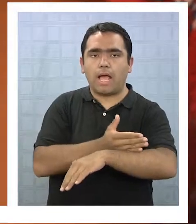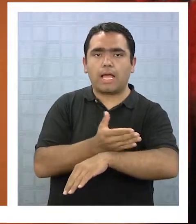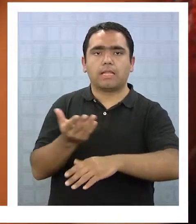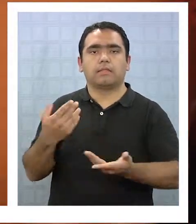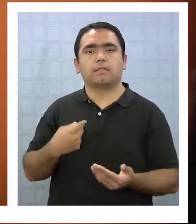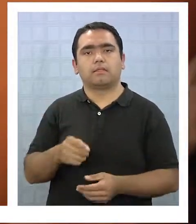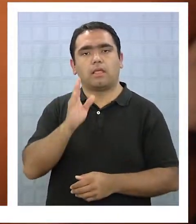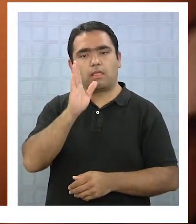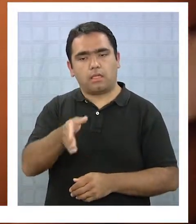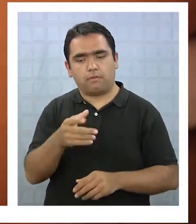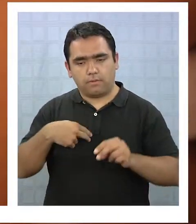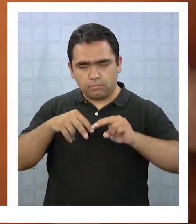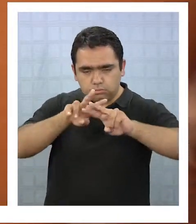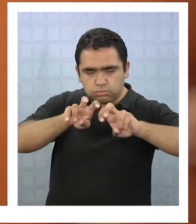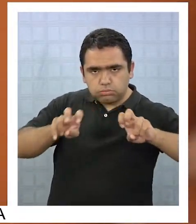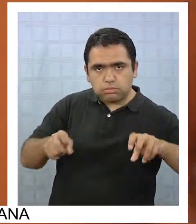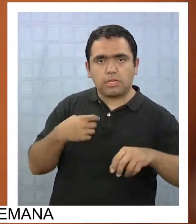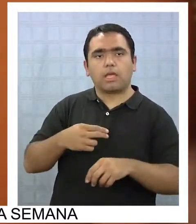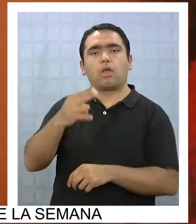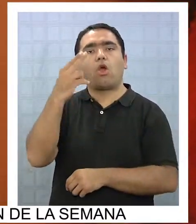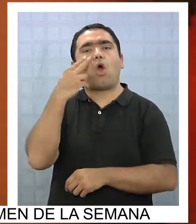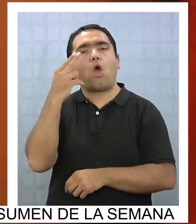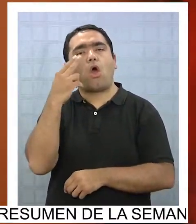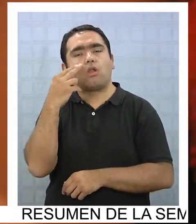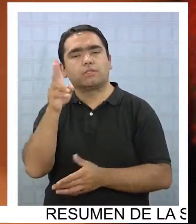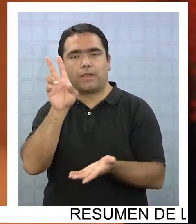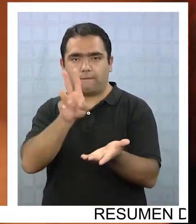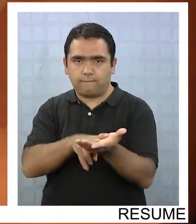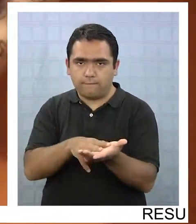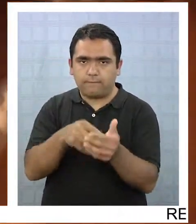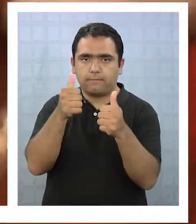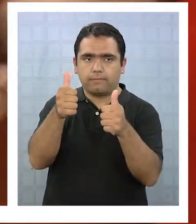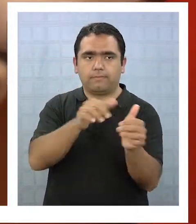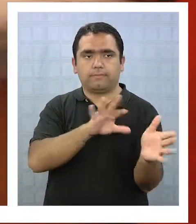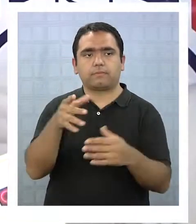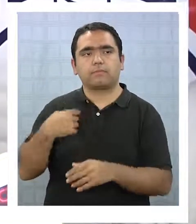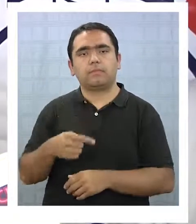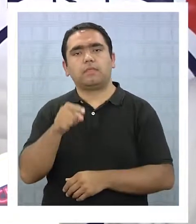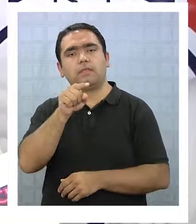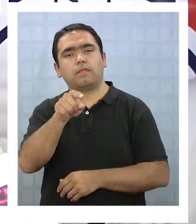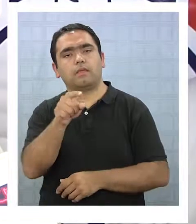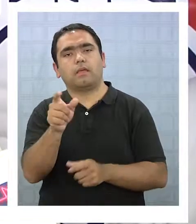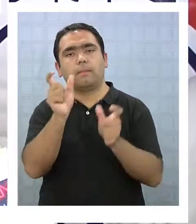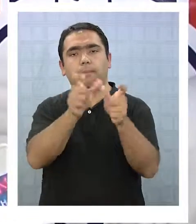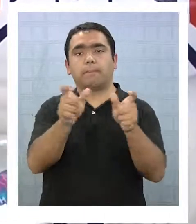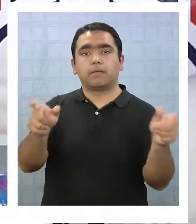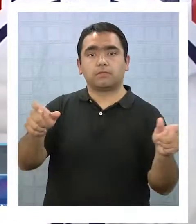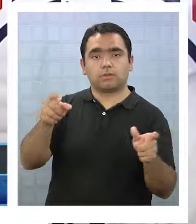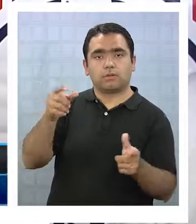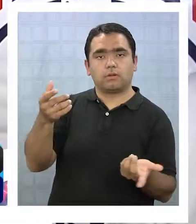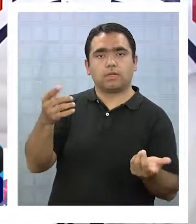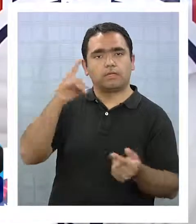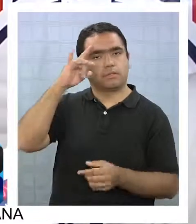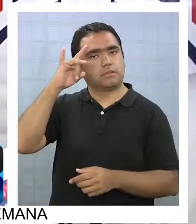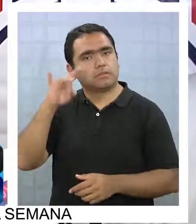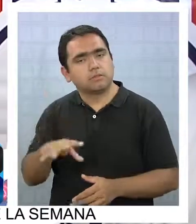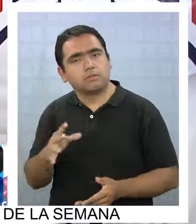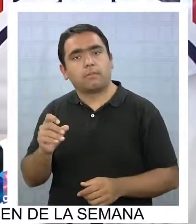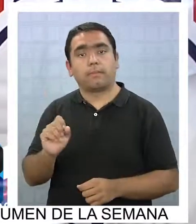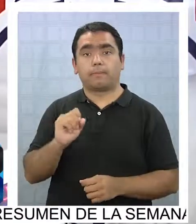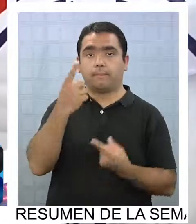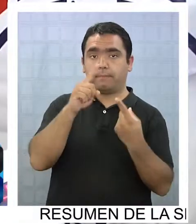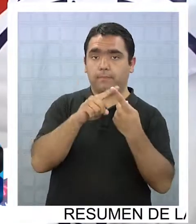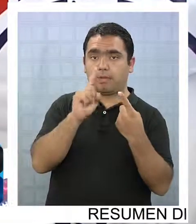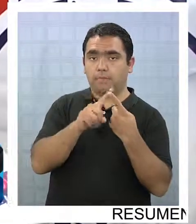mantener una conducta preventiva. La idea no es llegar a eso, la idea es que la población aprenda que si nosotros mantenemos, primero,